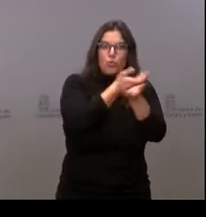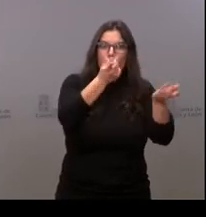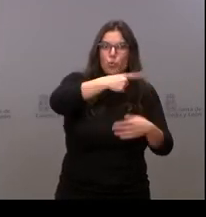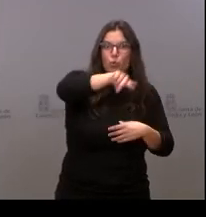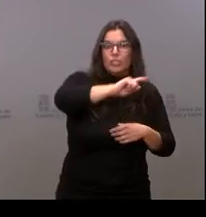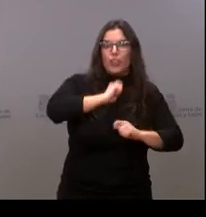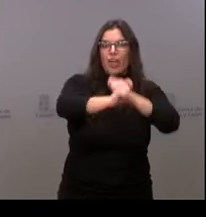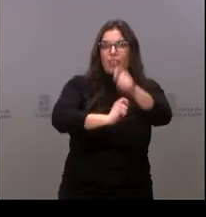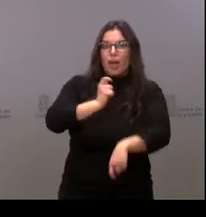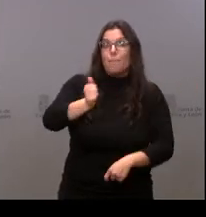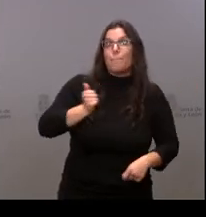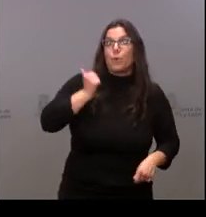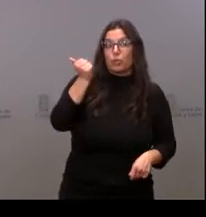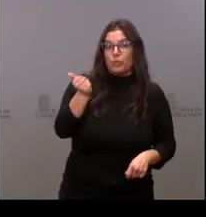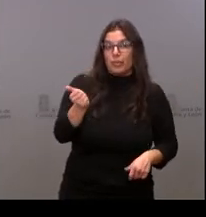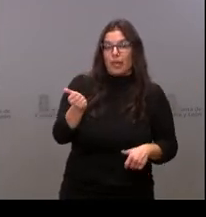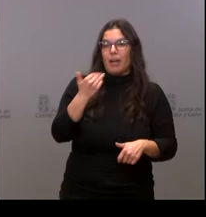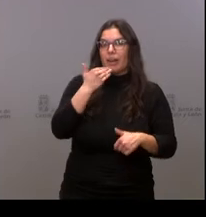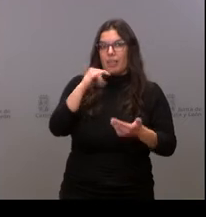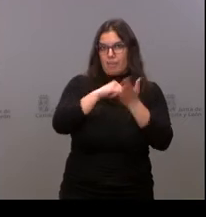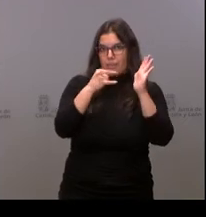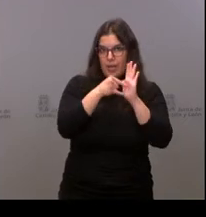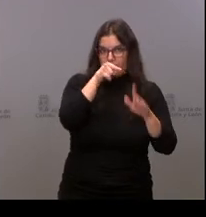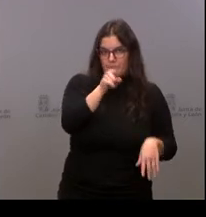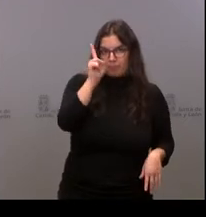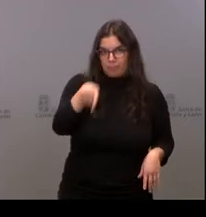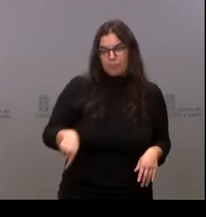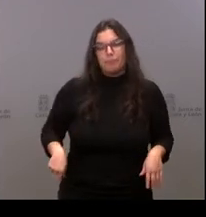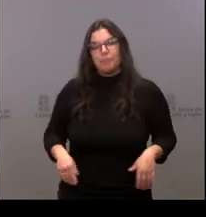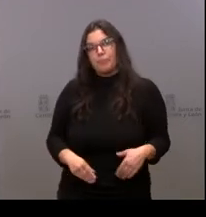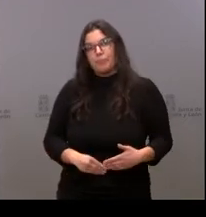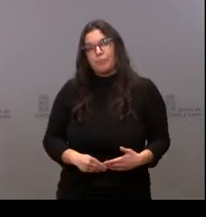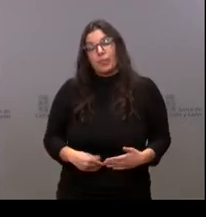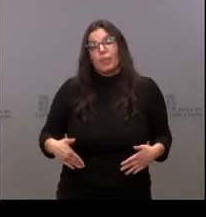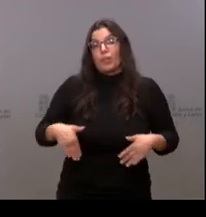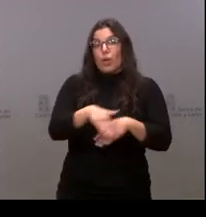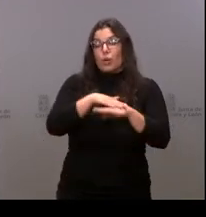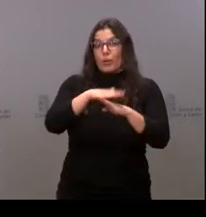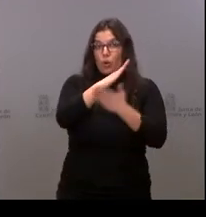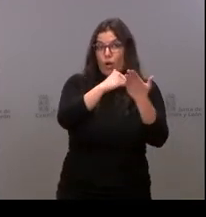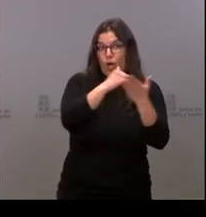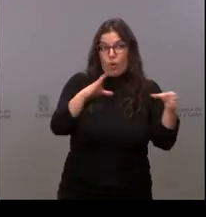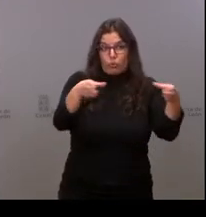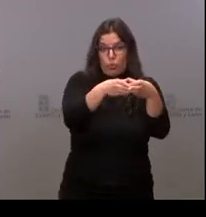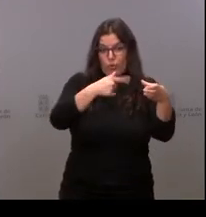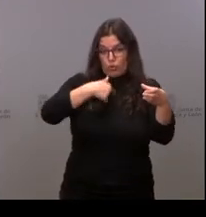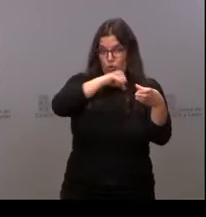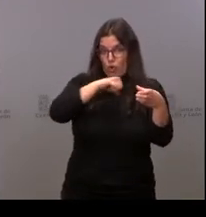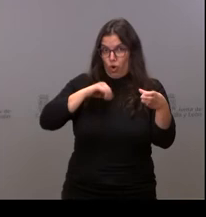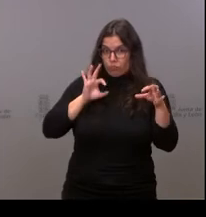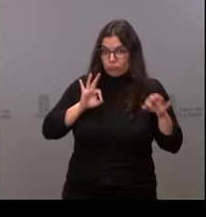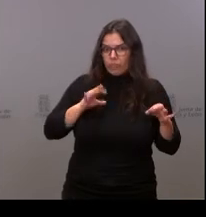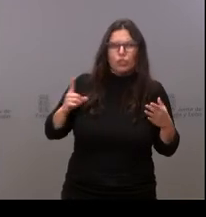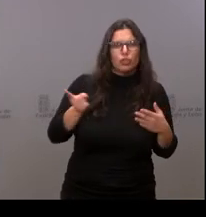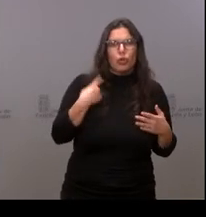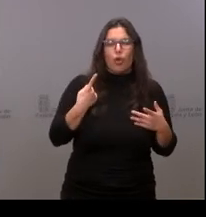a través de este plan. El Gobierno autonómico y yo personalmente vamos a poner todo